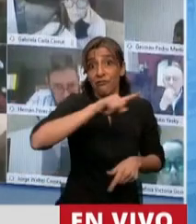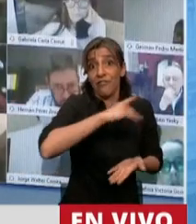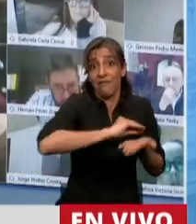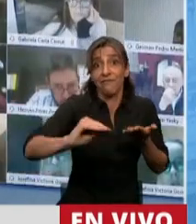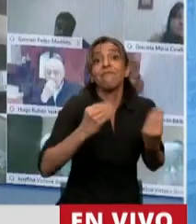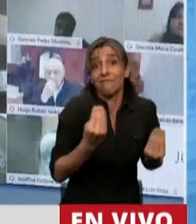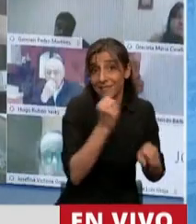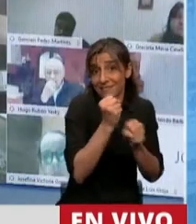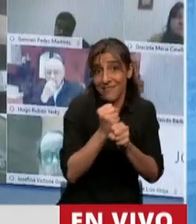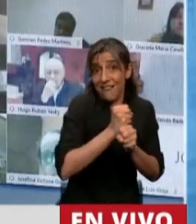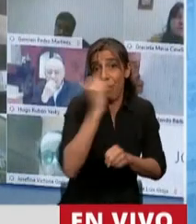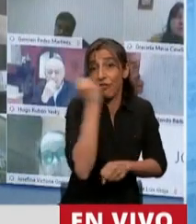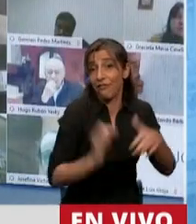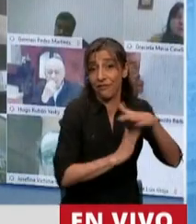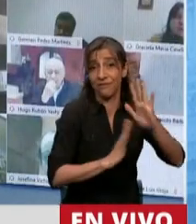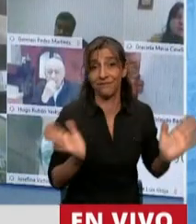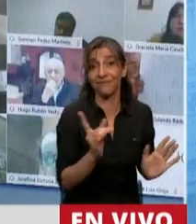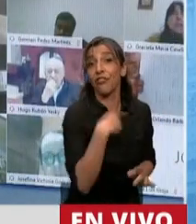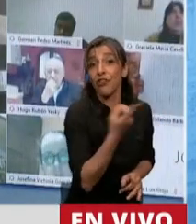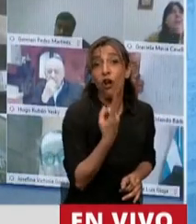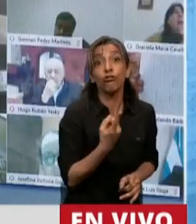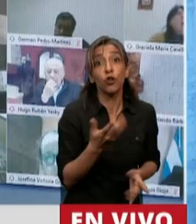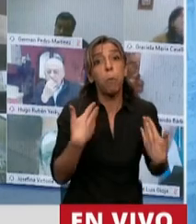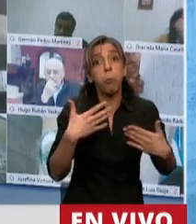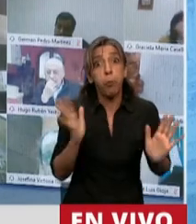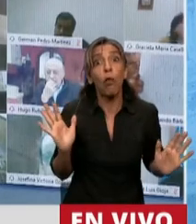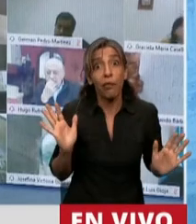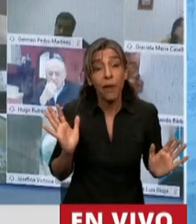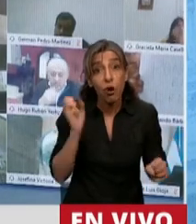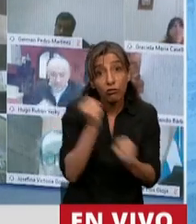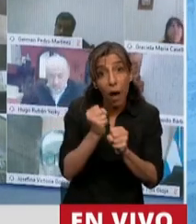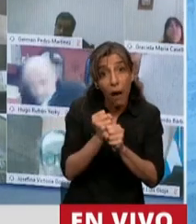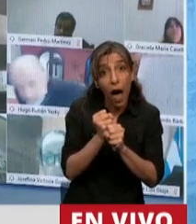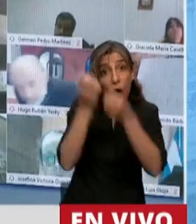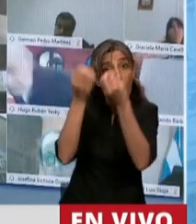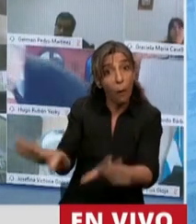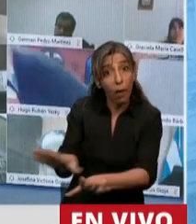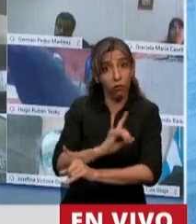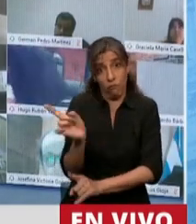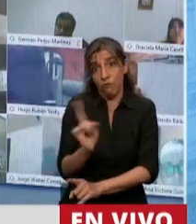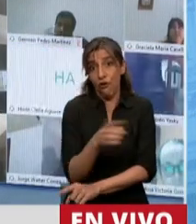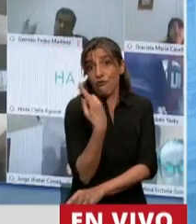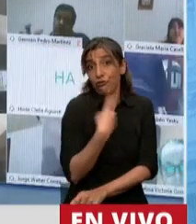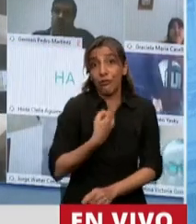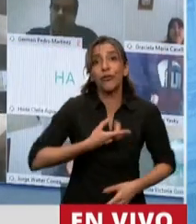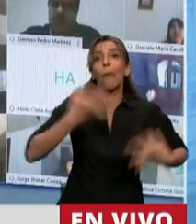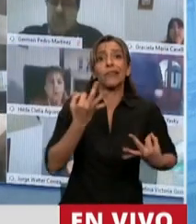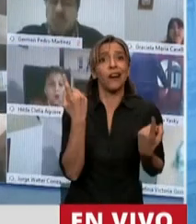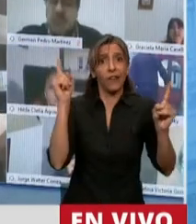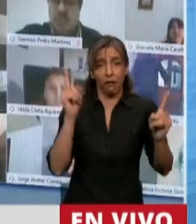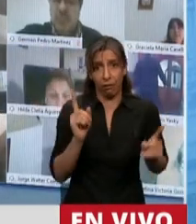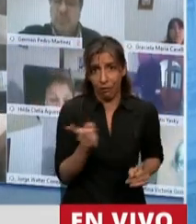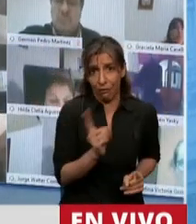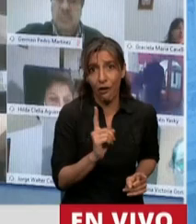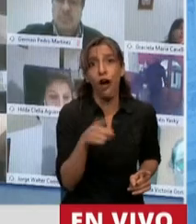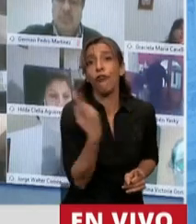¿Nosotros podemos excusarnos para no cumplir nuestra función esencial? ¿Por qué somos más especial que el que atiende en un